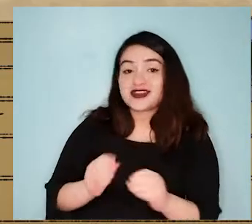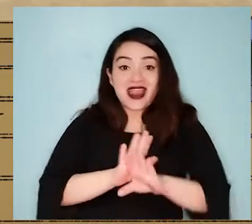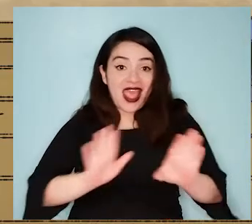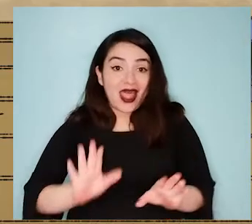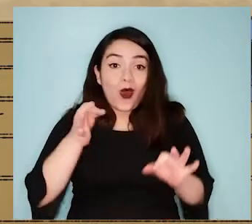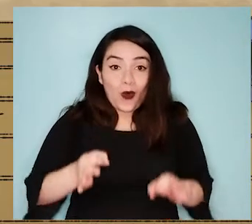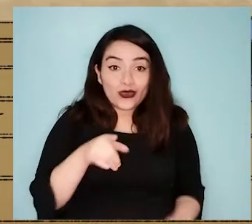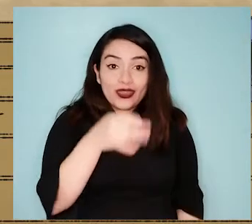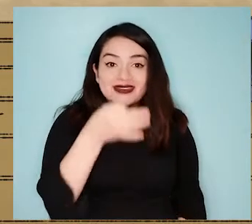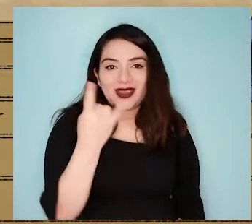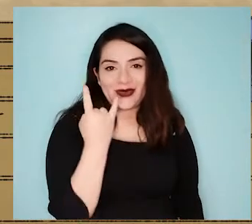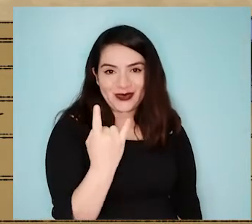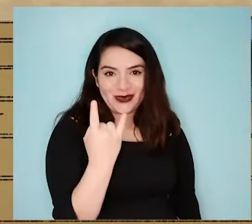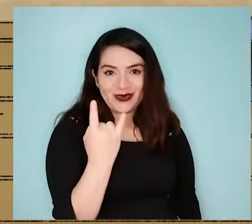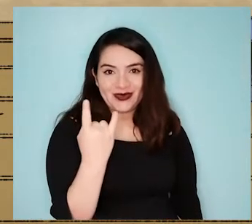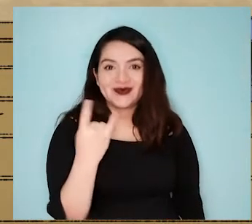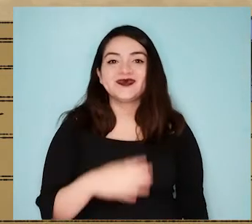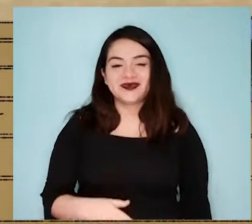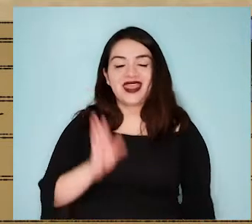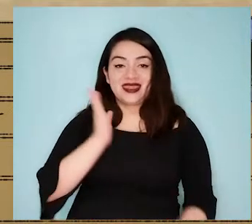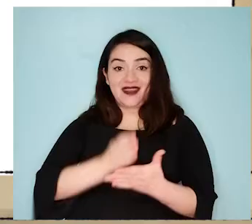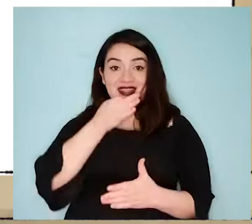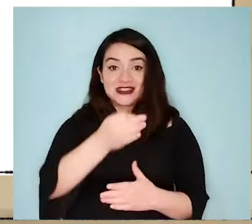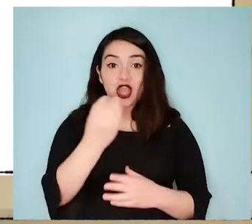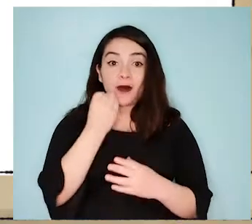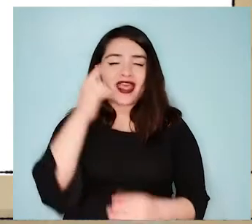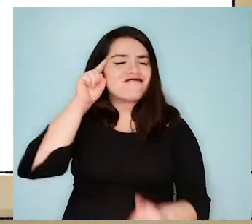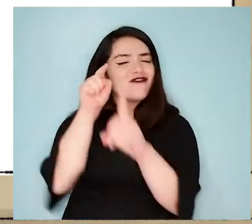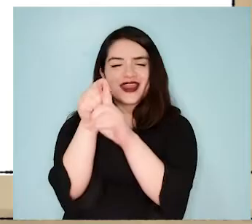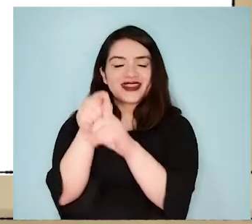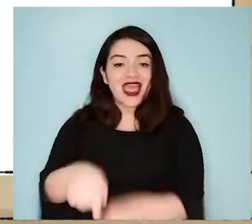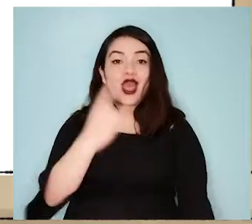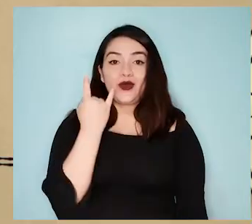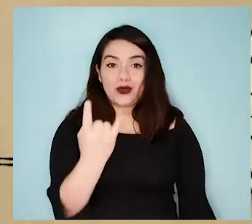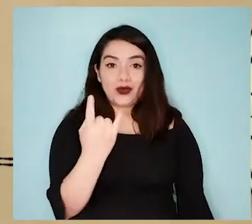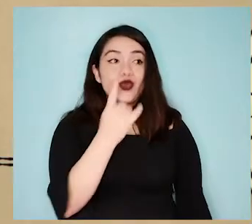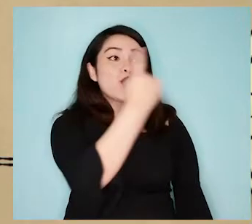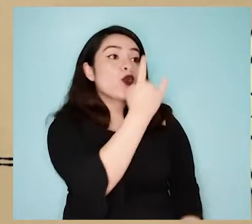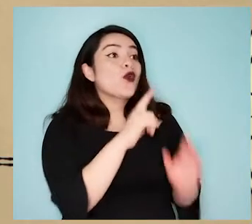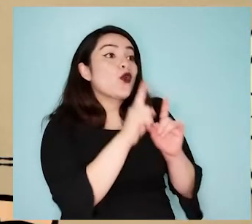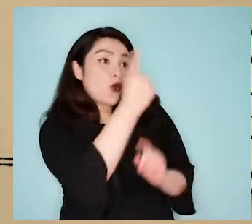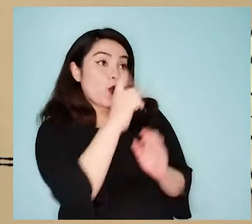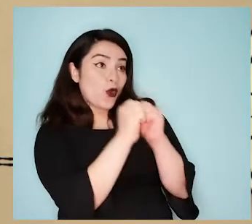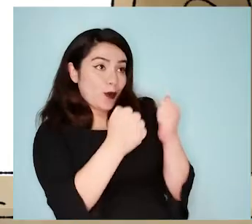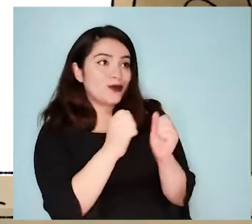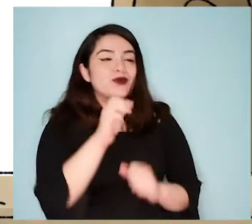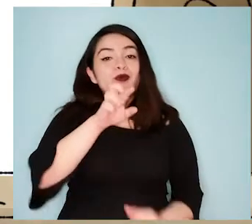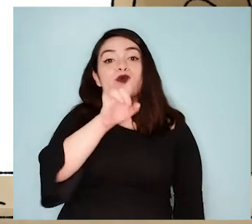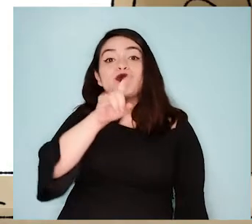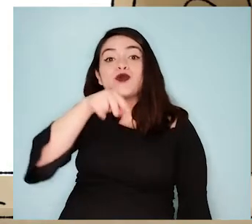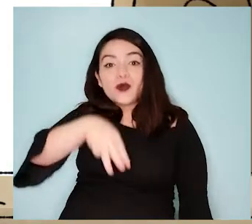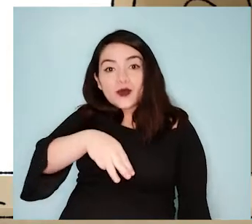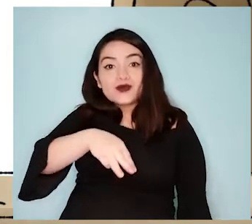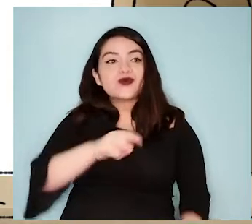Nada, tocó la U. Entonces, debes decir tu comida favorita con la vocal U. Pon con monjor. ¡Pan